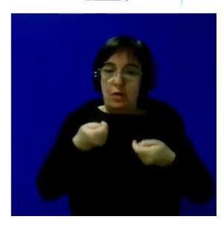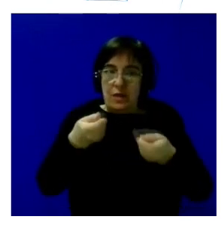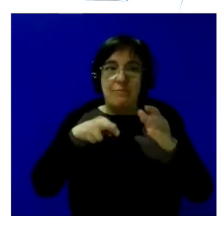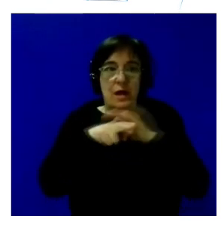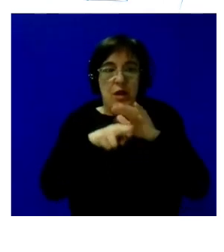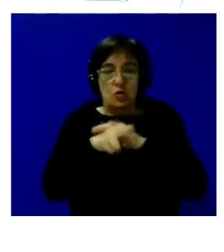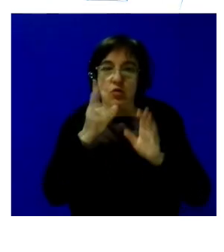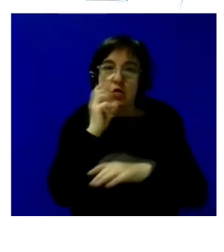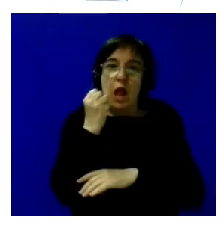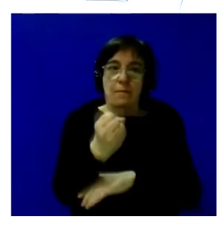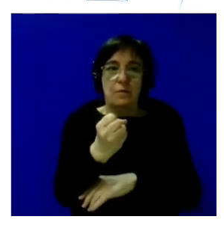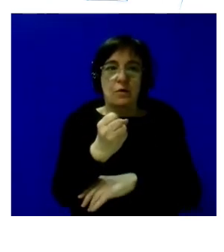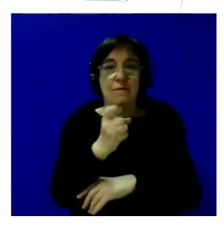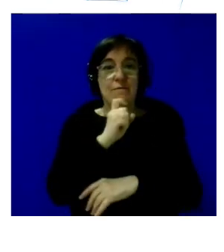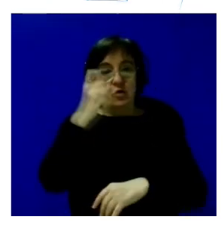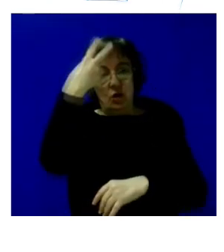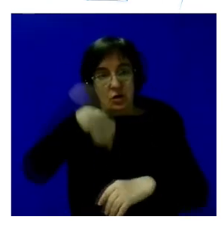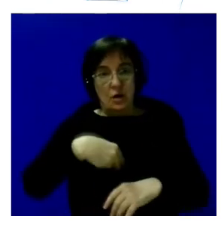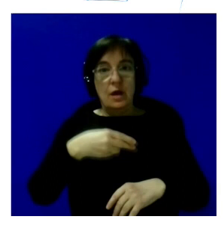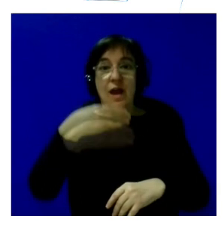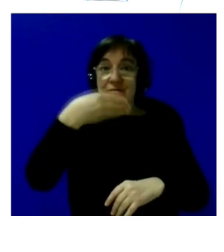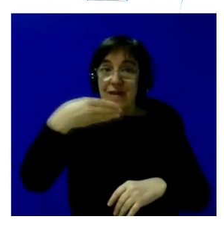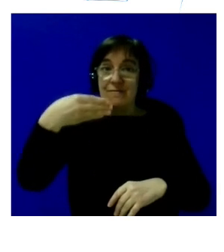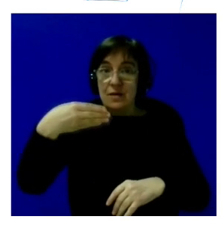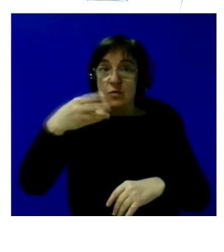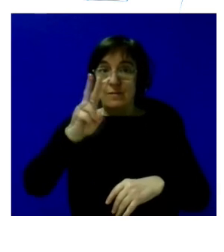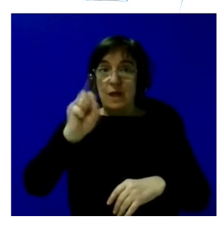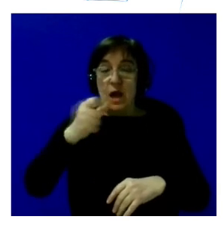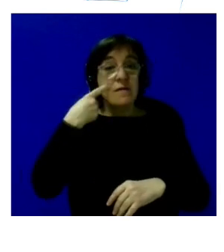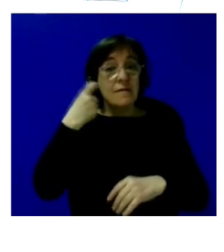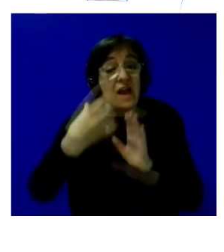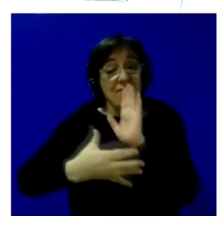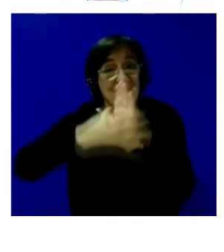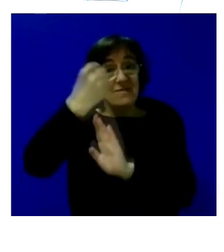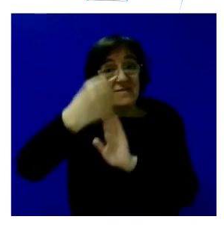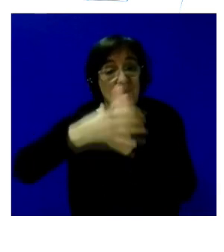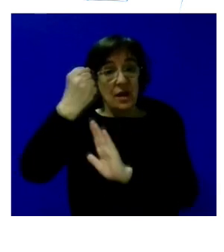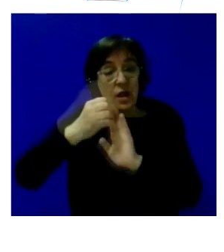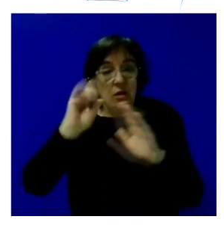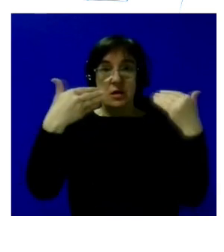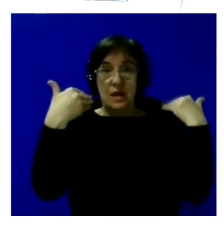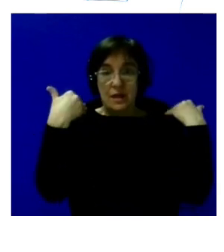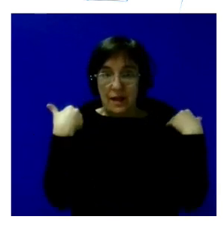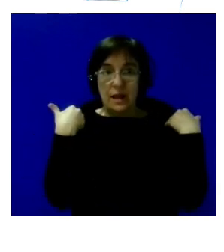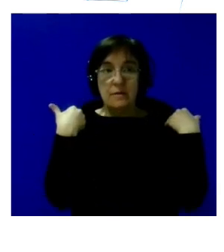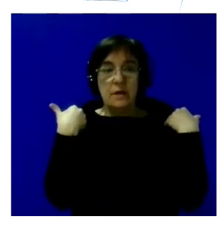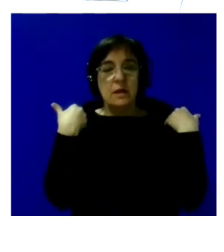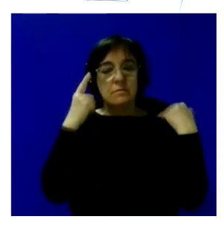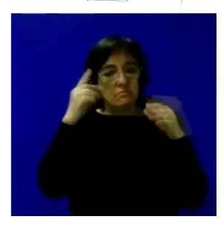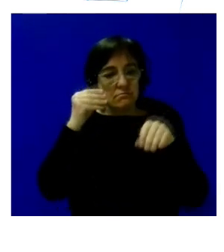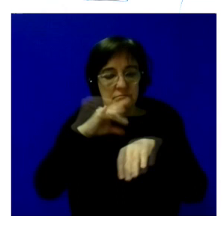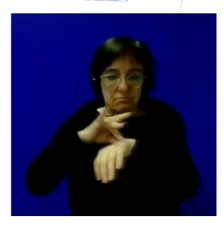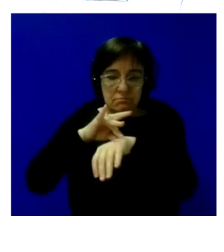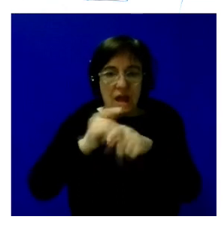con el soporte de Fundación 11 y de BBVA y federaciones las federaciones se encargaban de canalizar y